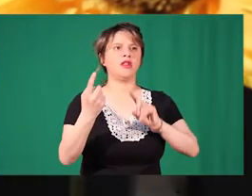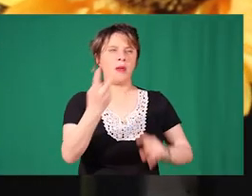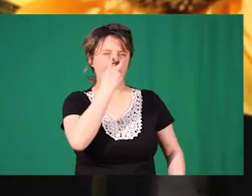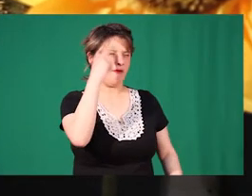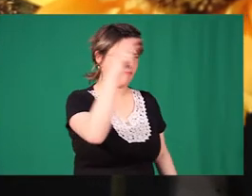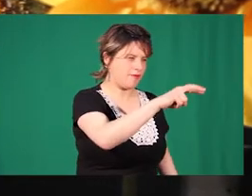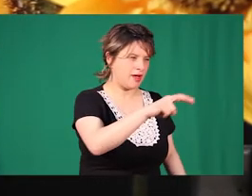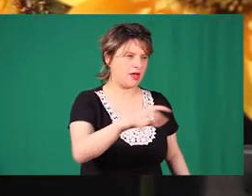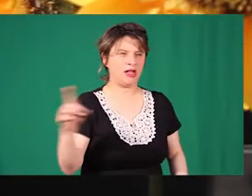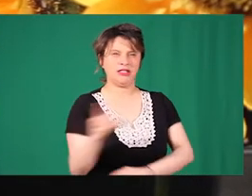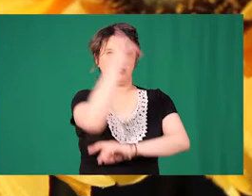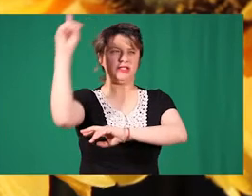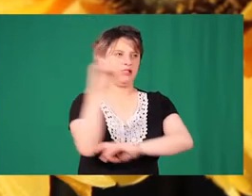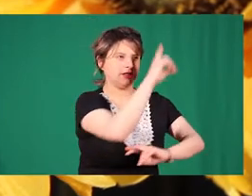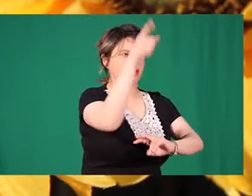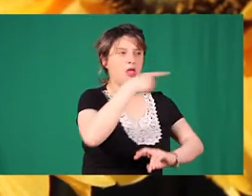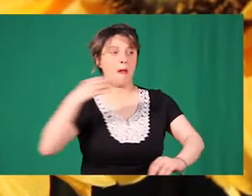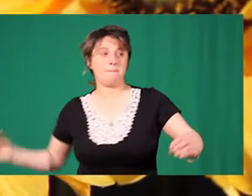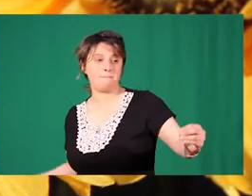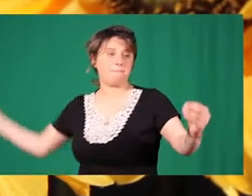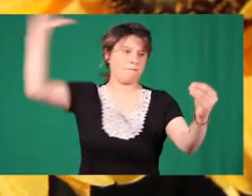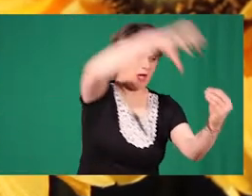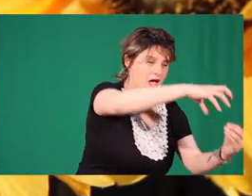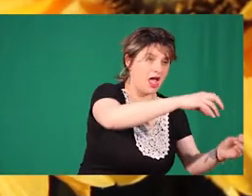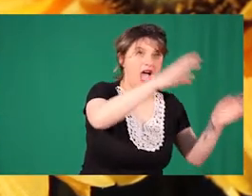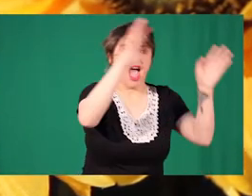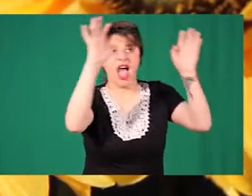Y apenas ve a la abejita revoloteando Se lanza a comerla